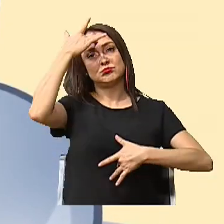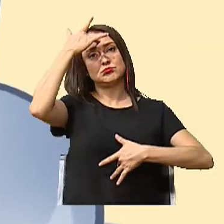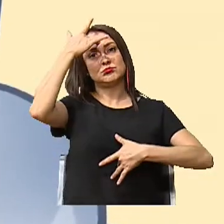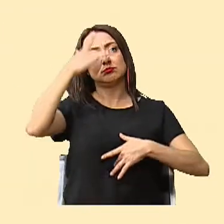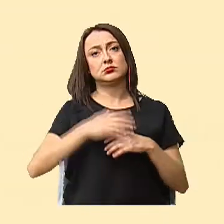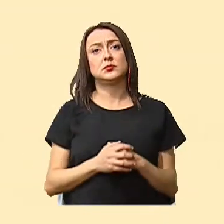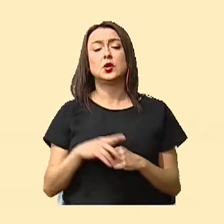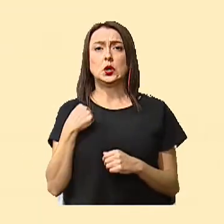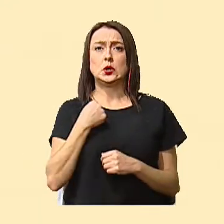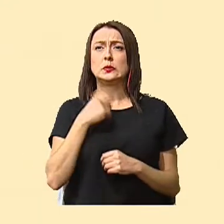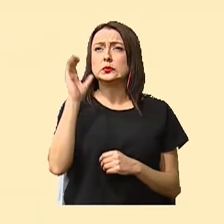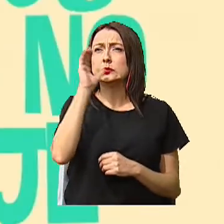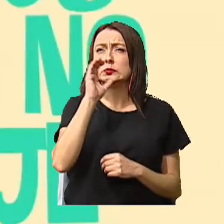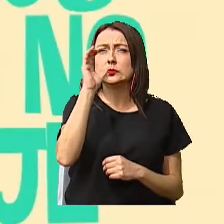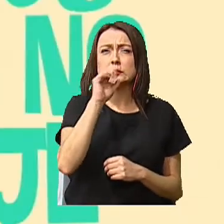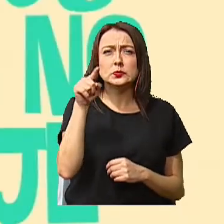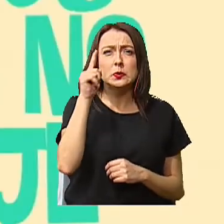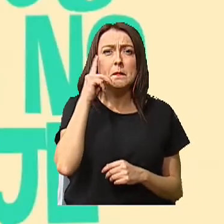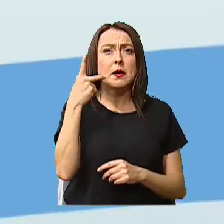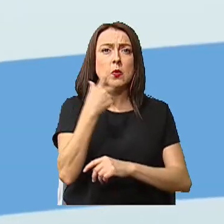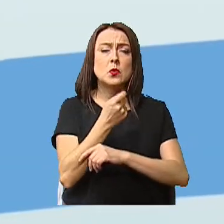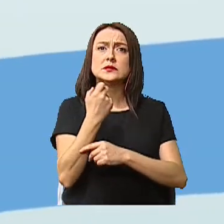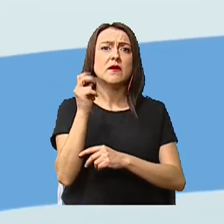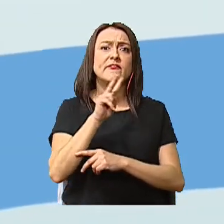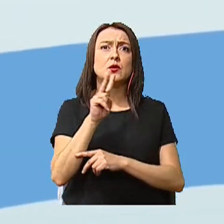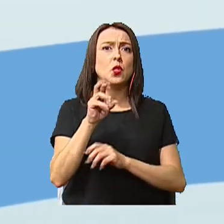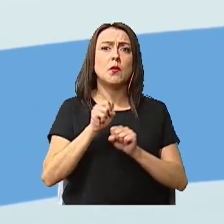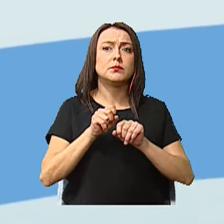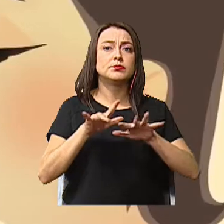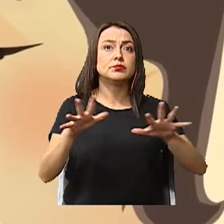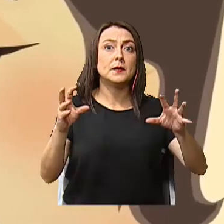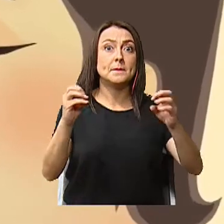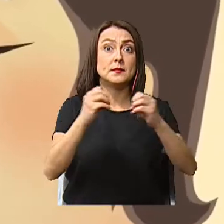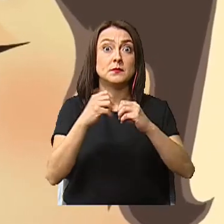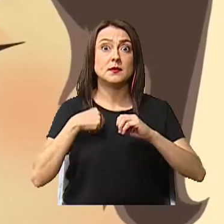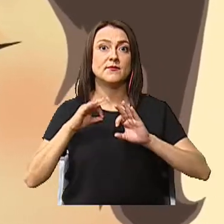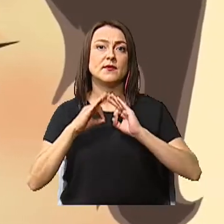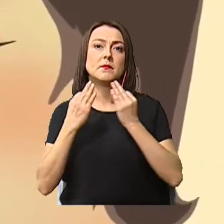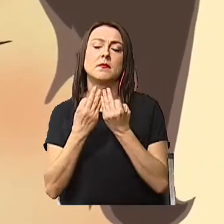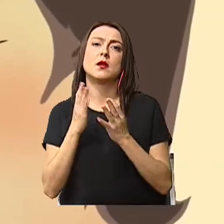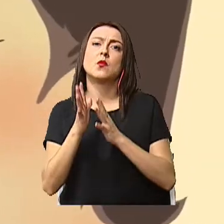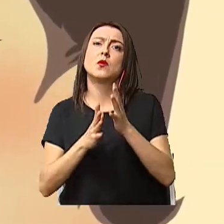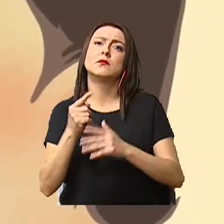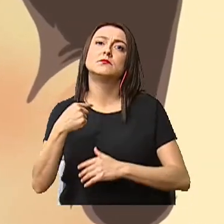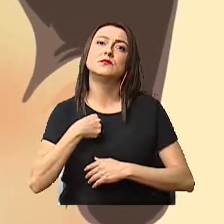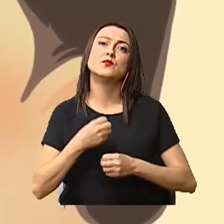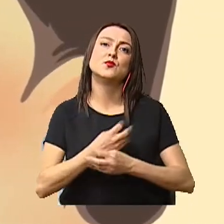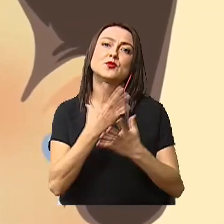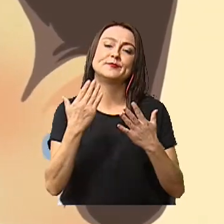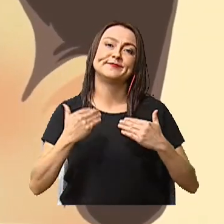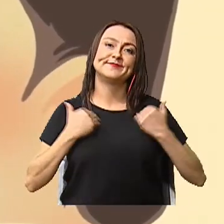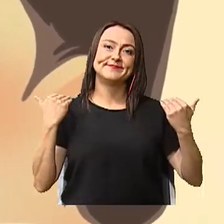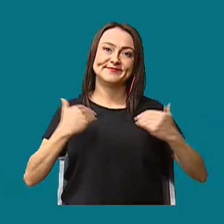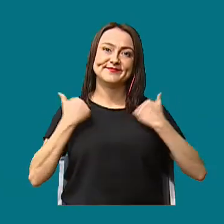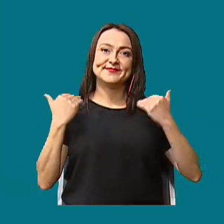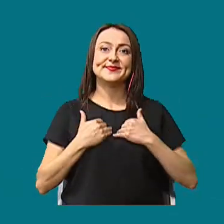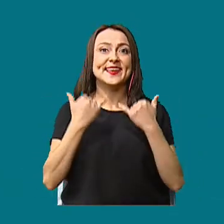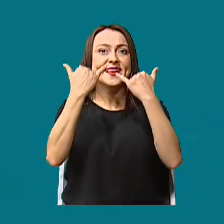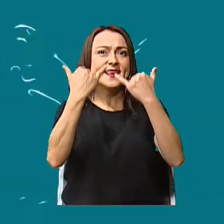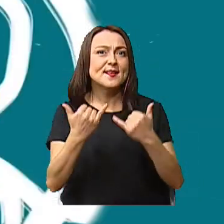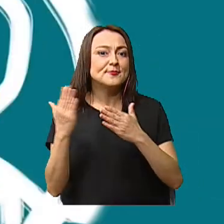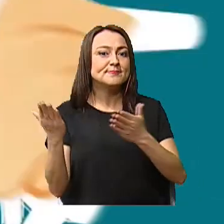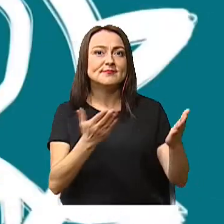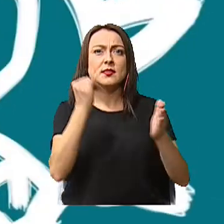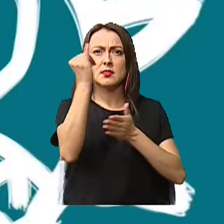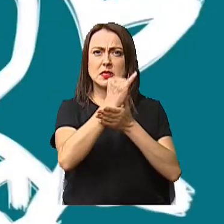Y que están buscando la vacuna para que el virus ya no pueda viajar. Mi familia me cuida mucho y me hace muy feliz. Ahora vamos a